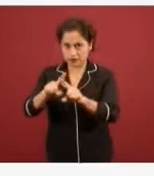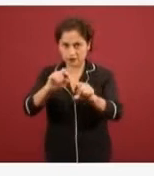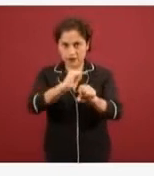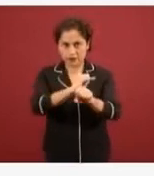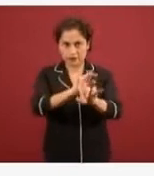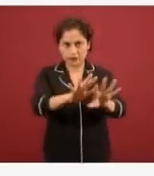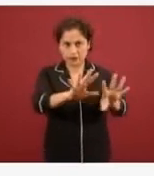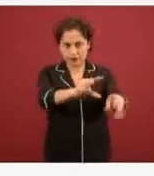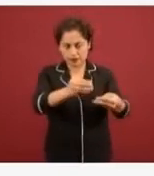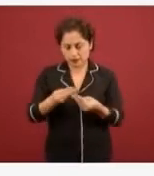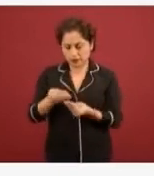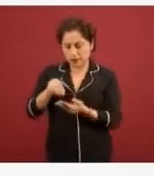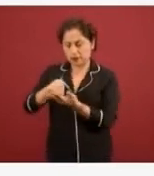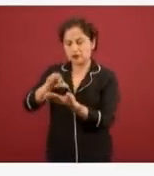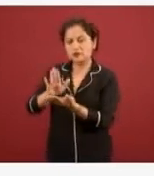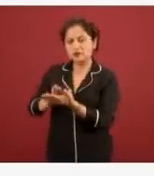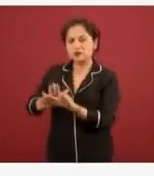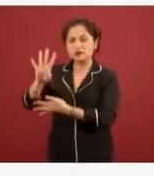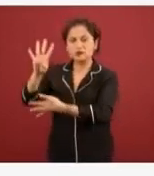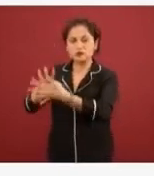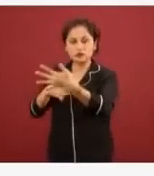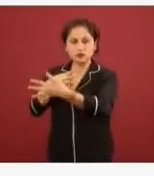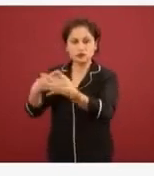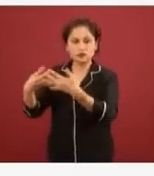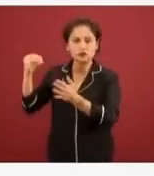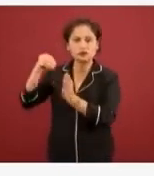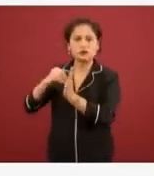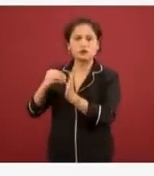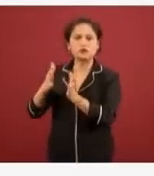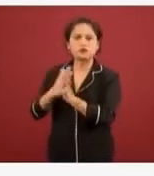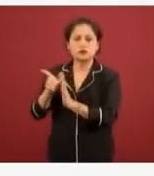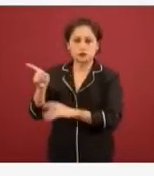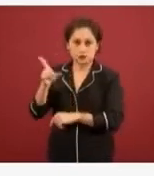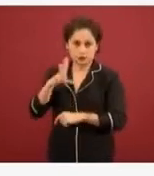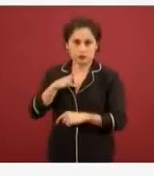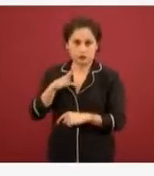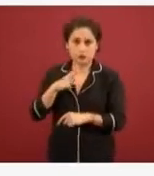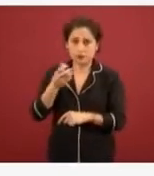directamente observados de estas enfermedades.